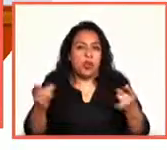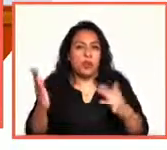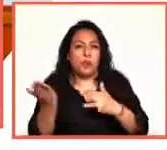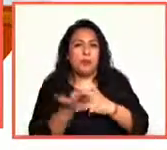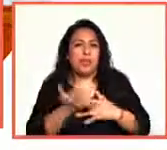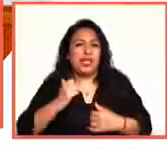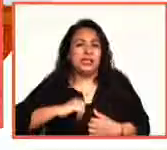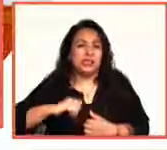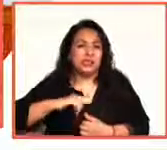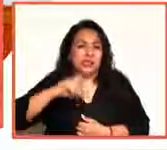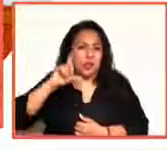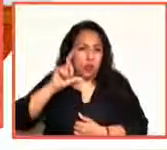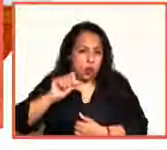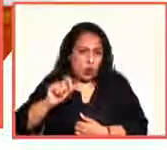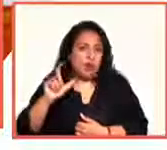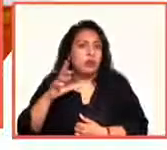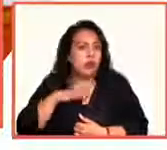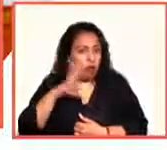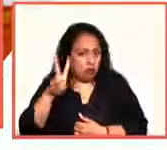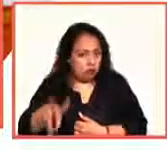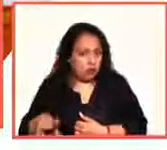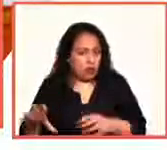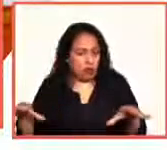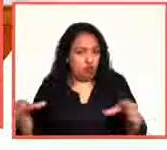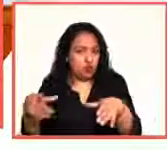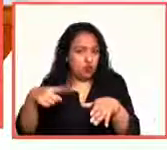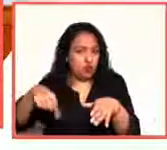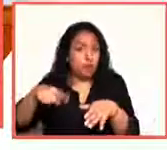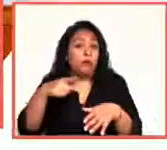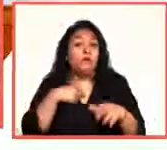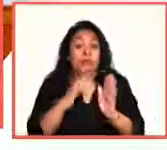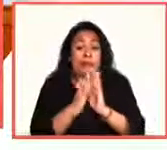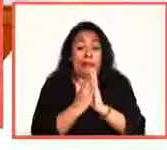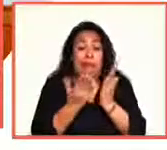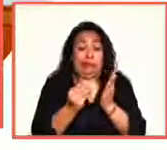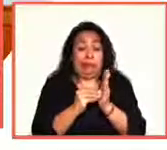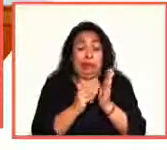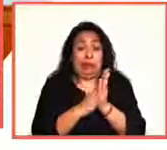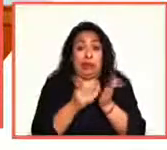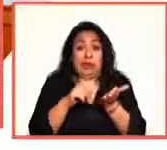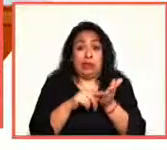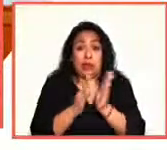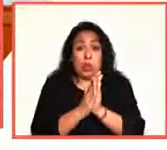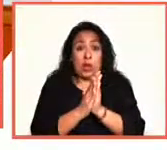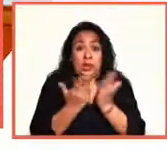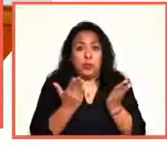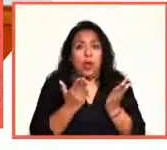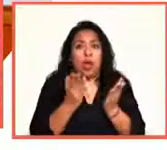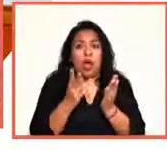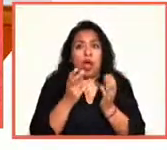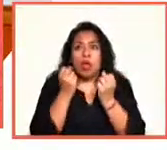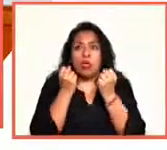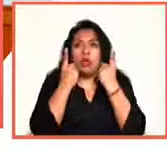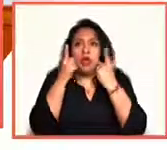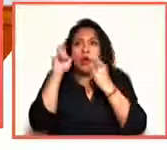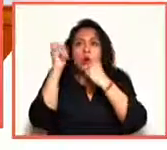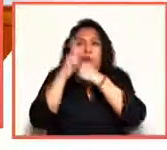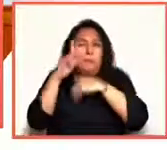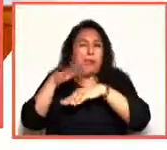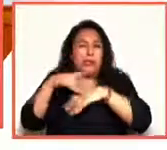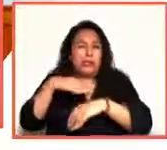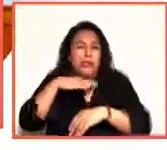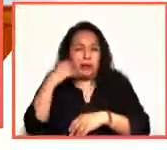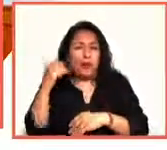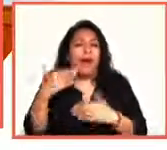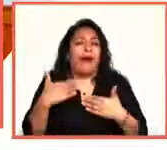creo escuela. Los textos reunidos en este libro permiten ver por qué fue admirado en Europa, principalmente en Alemania, pero